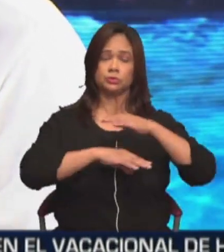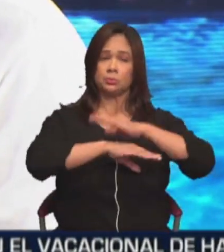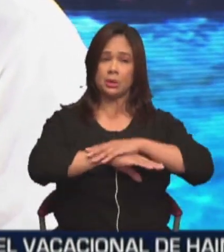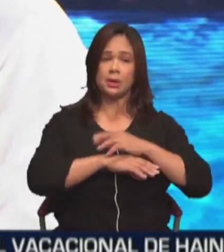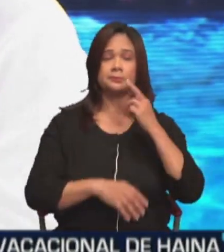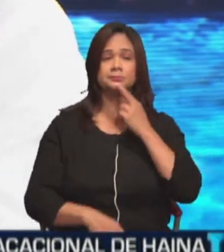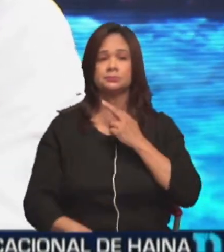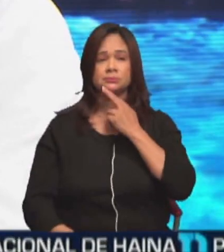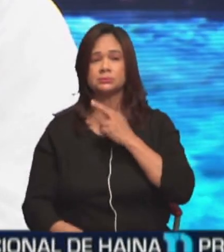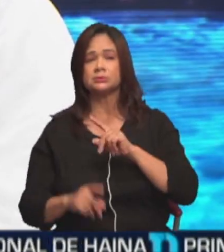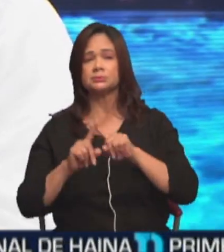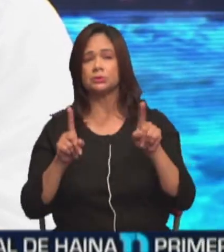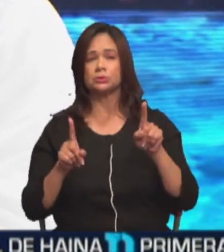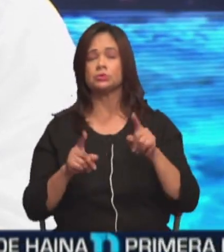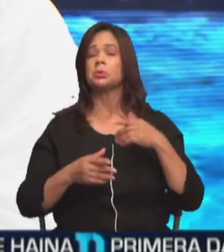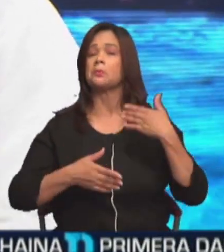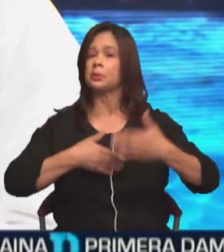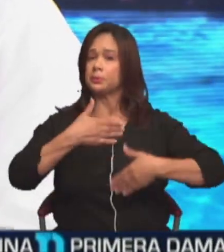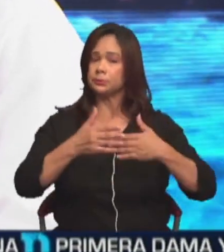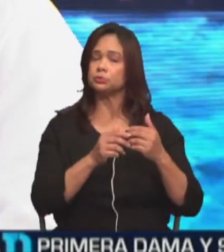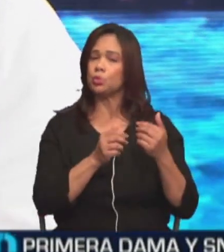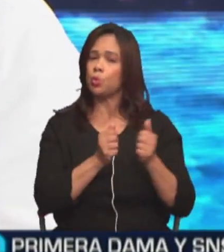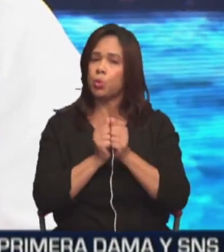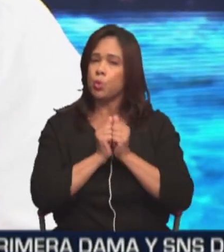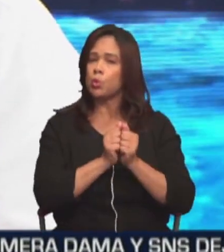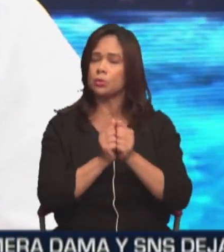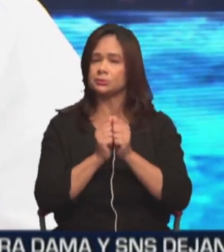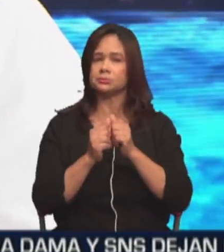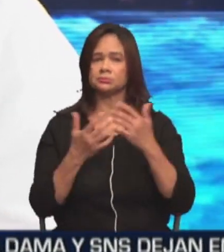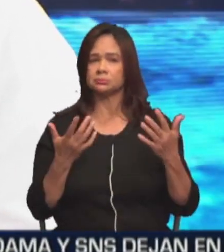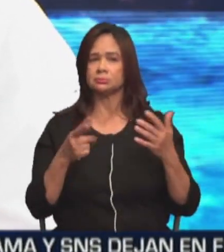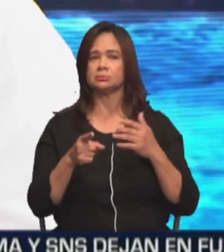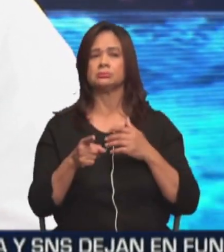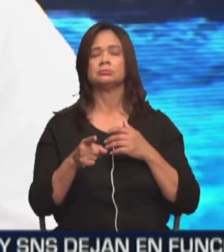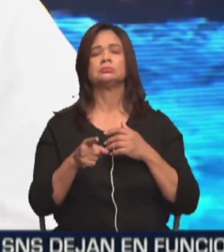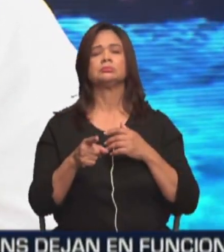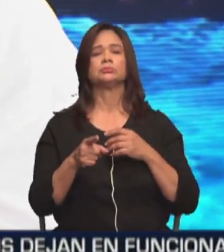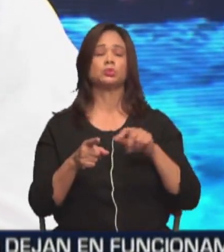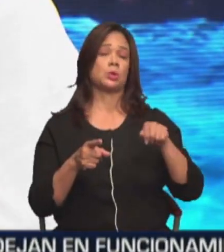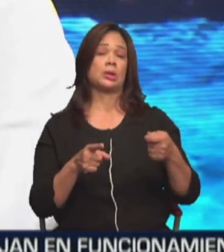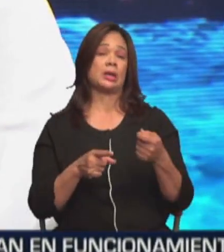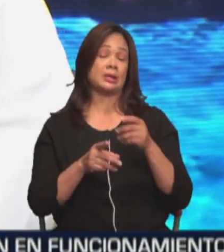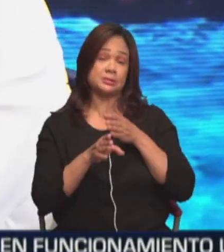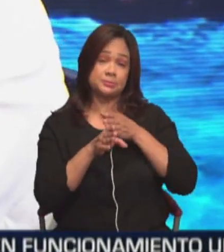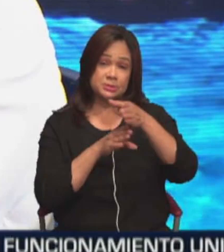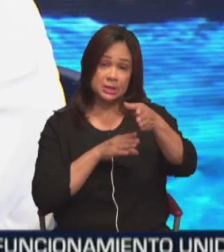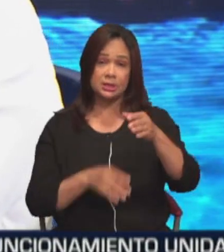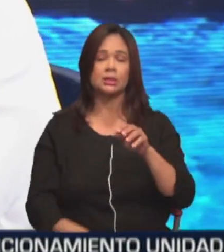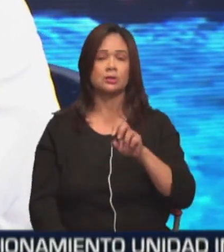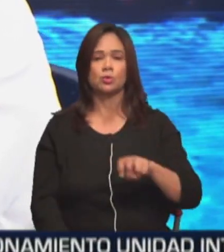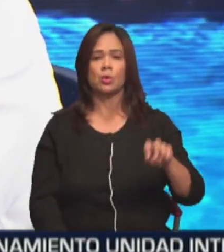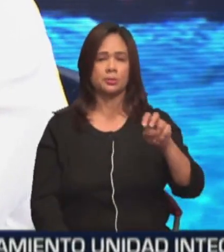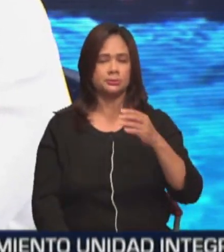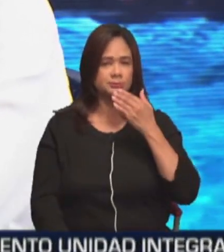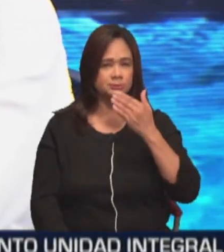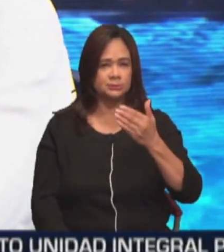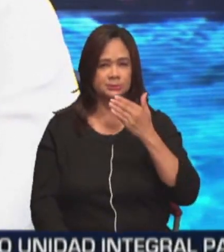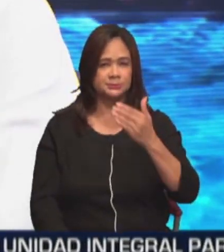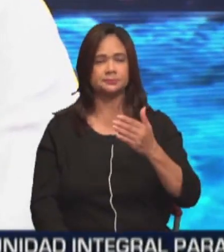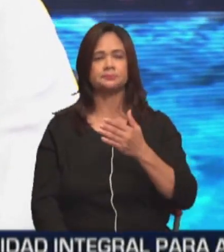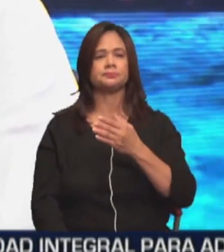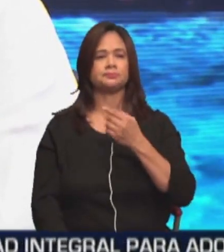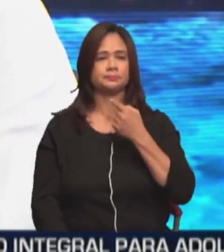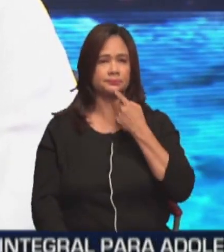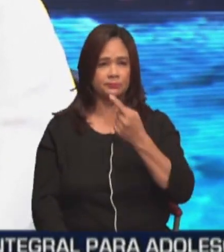restaurante, pero si esto no camina en común, no tiene sentido un canal especializado en turismo. Entonces, en ese orden, hay que agradecer. Y